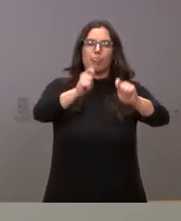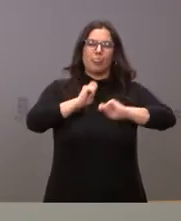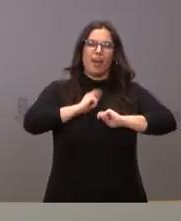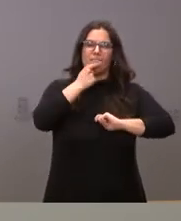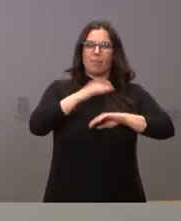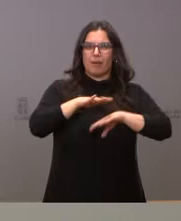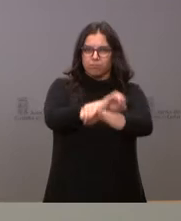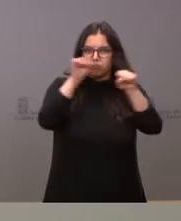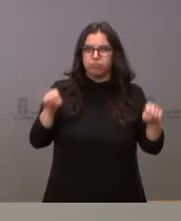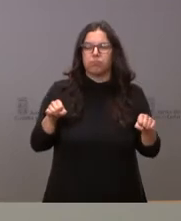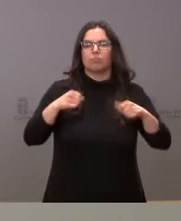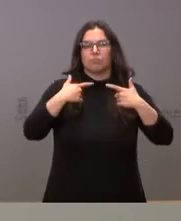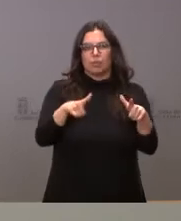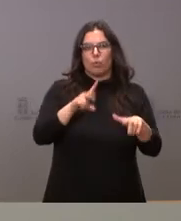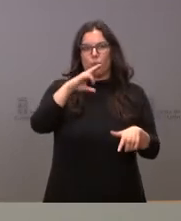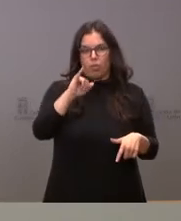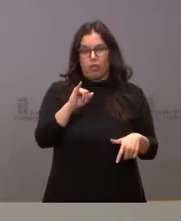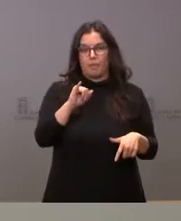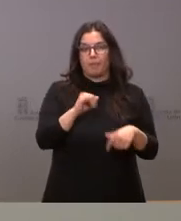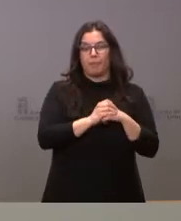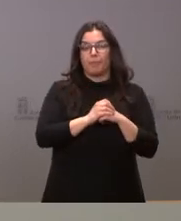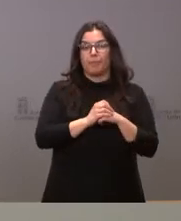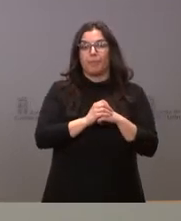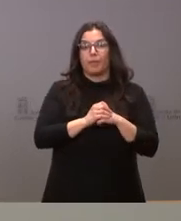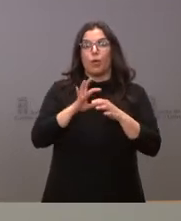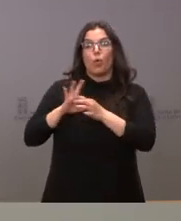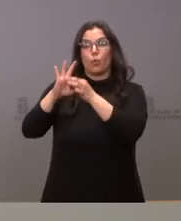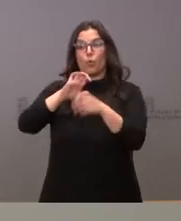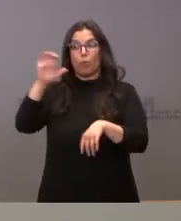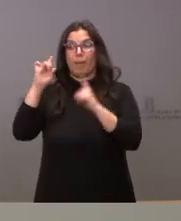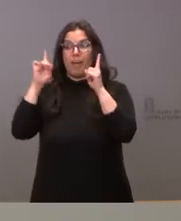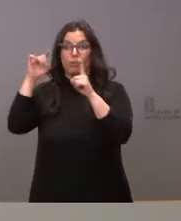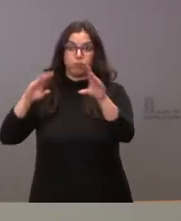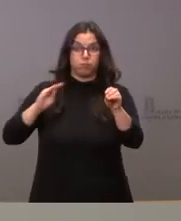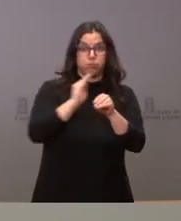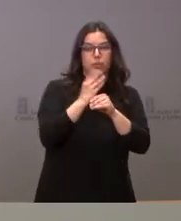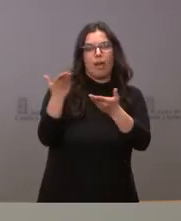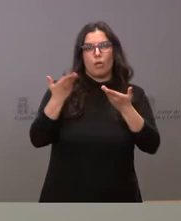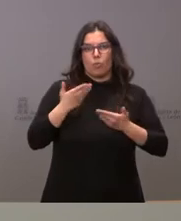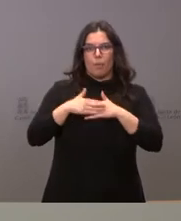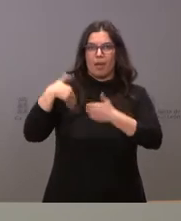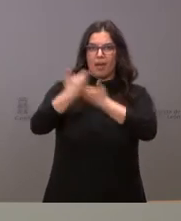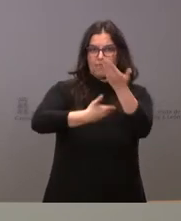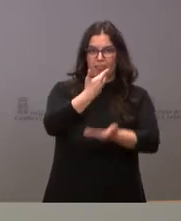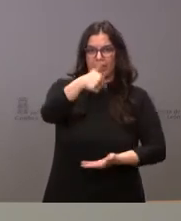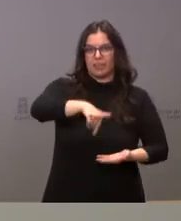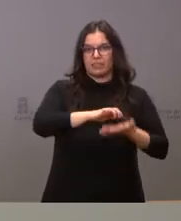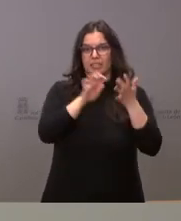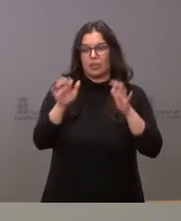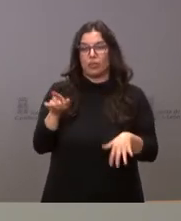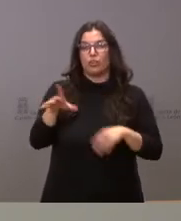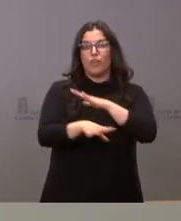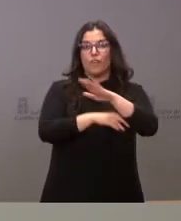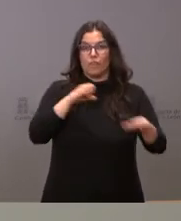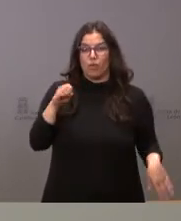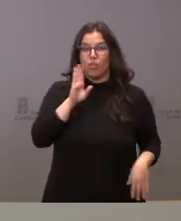de estas unidades de cuidados intensivos. La financiación de la Unión Europea, en este caso, nos ayuda a avanzar. En Castilla y León son fondos